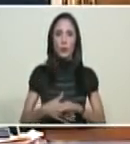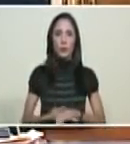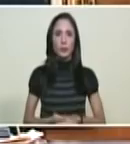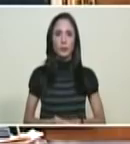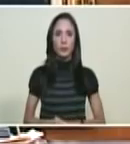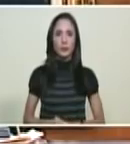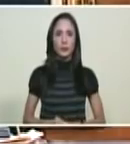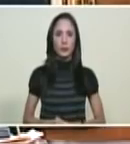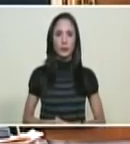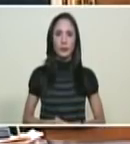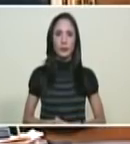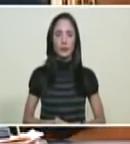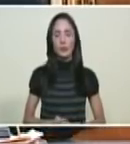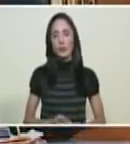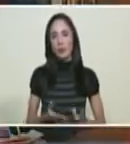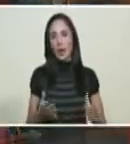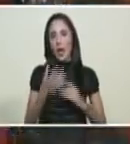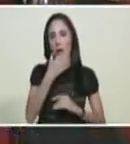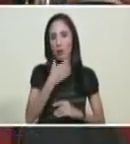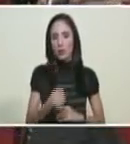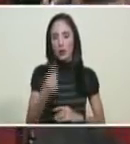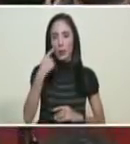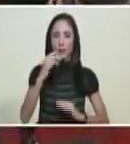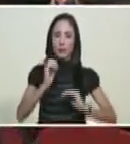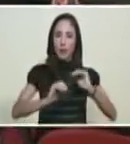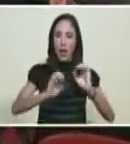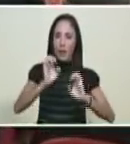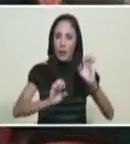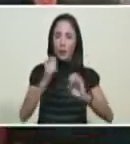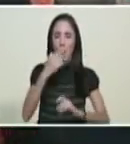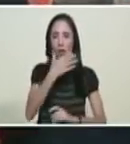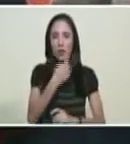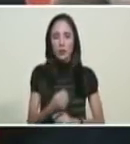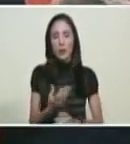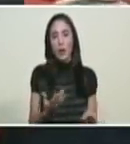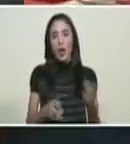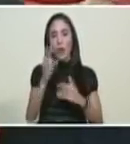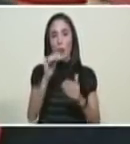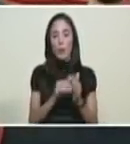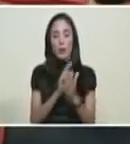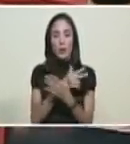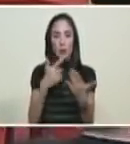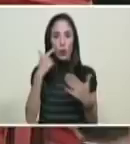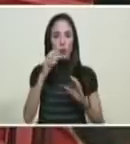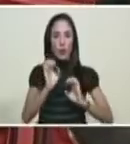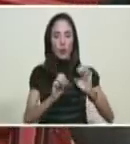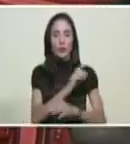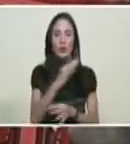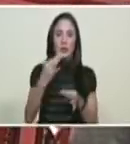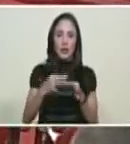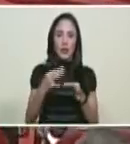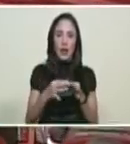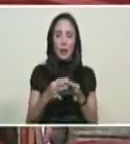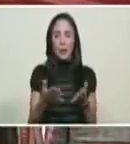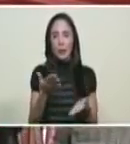Para terminar el año, en aceleración, 2018, septiembre,